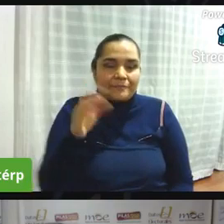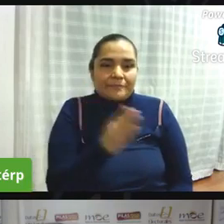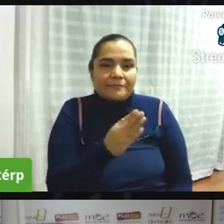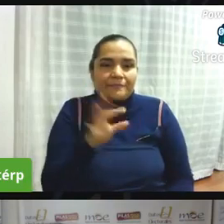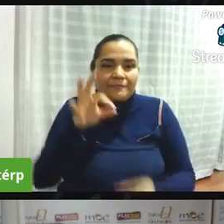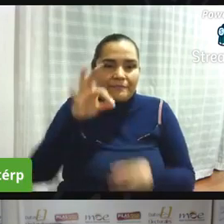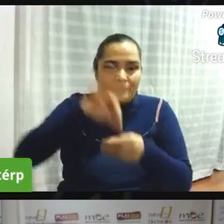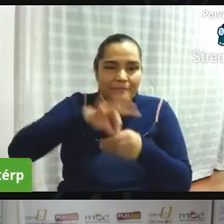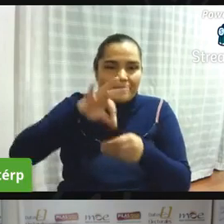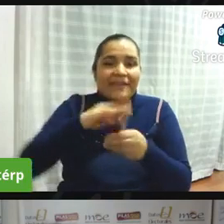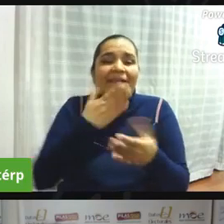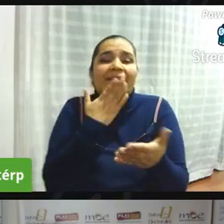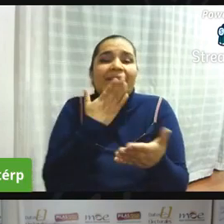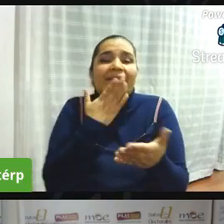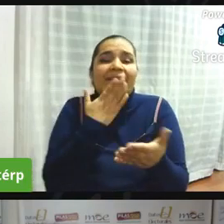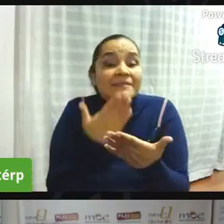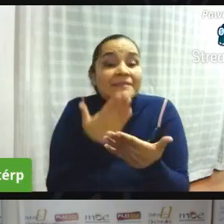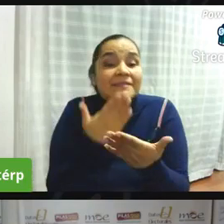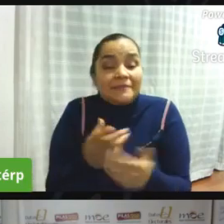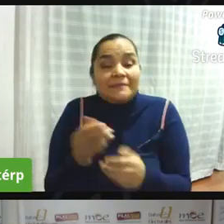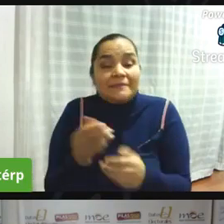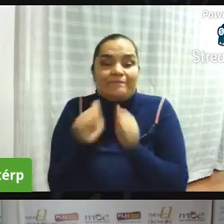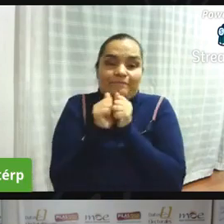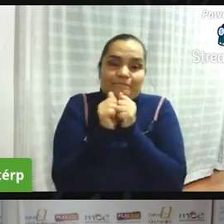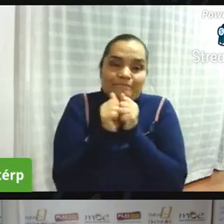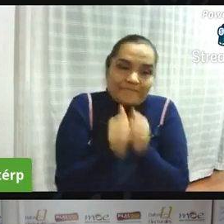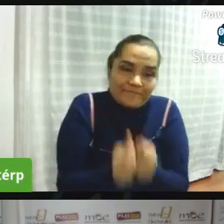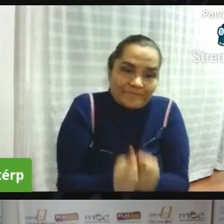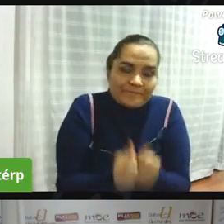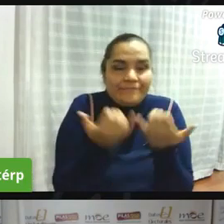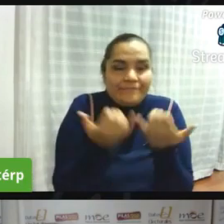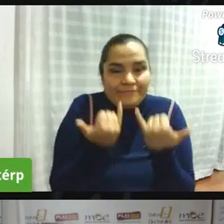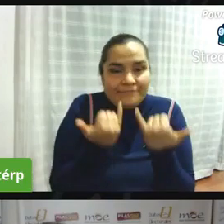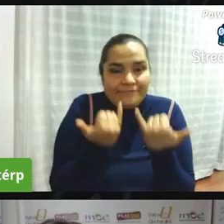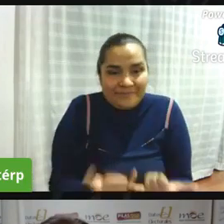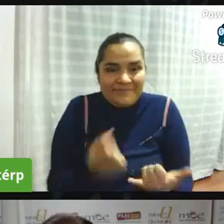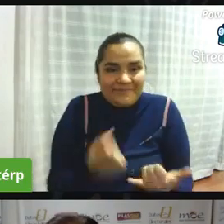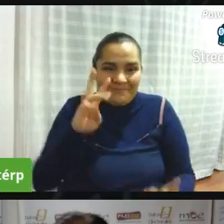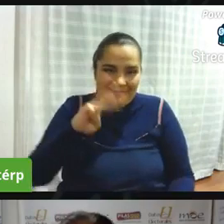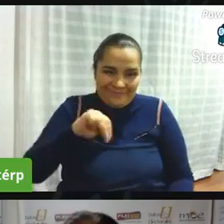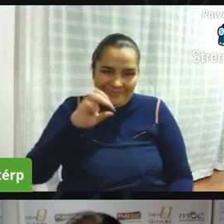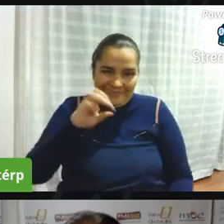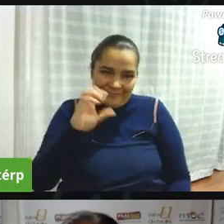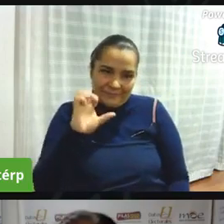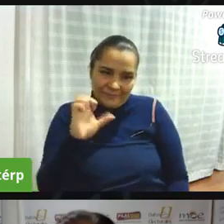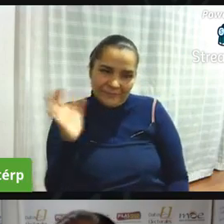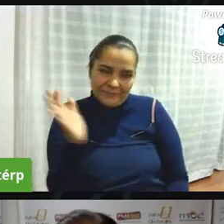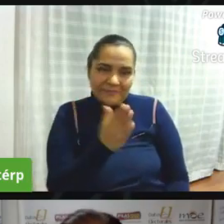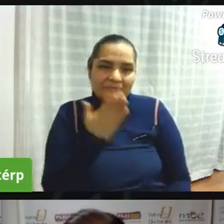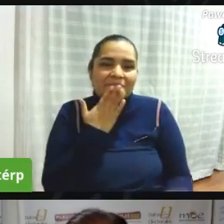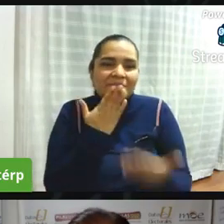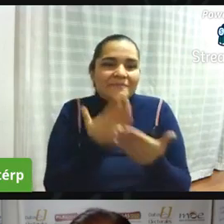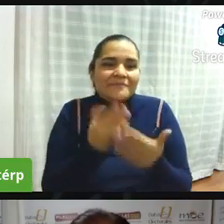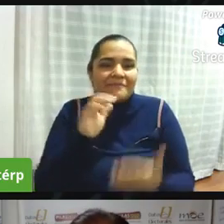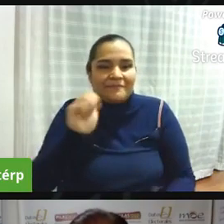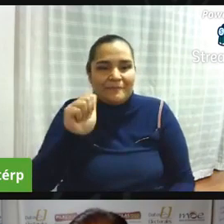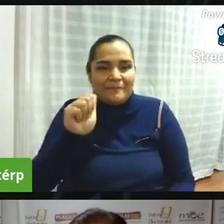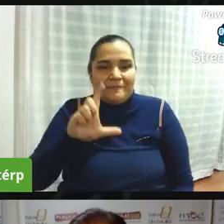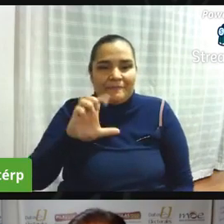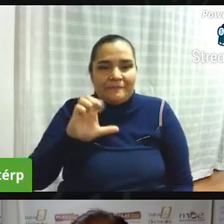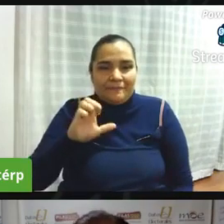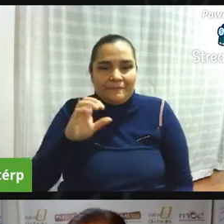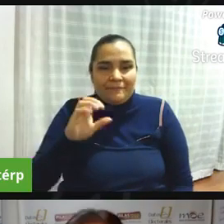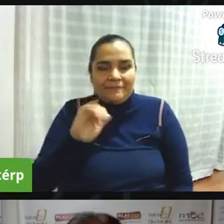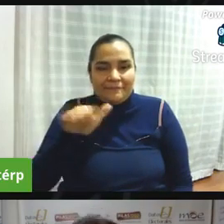compañía de este acompañamiento y esta presencia hoy en este facebook live no pues muchísimas gracias fue para nosotros un placer